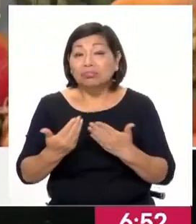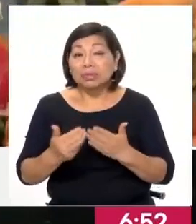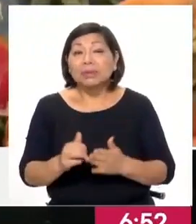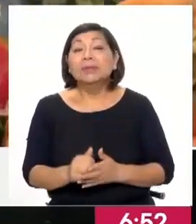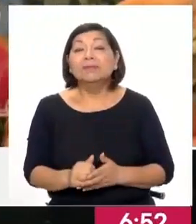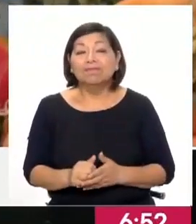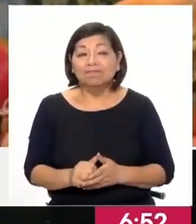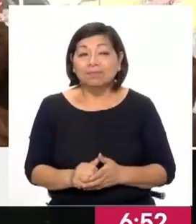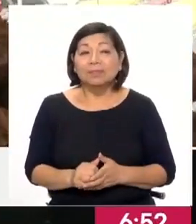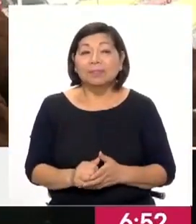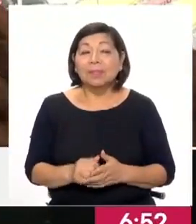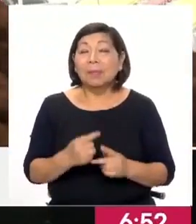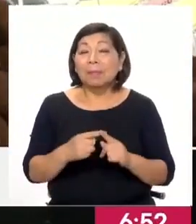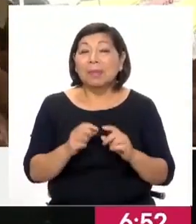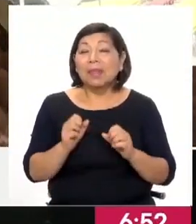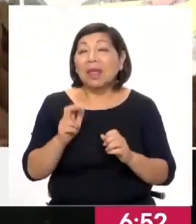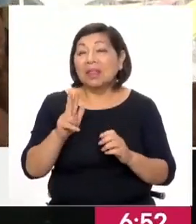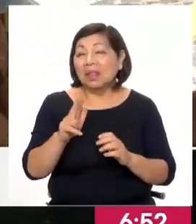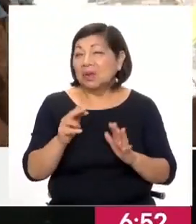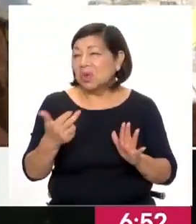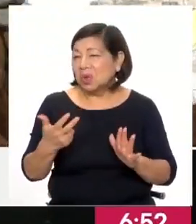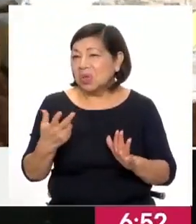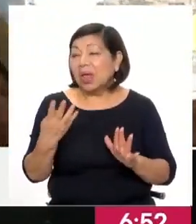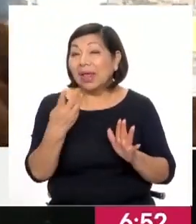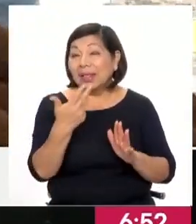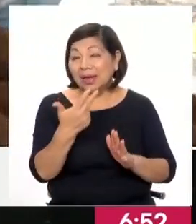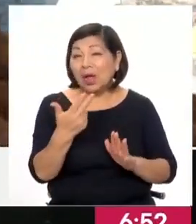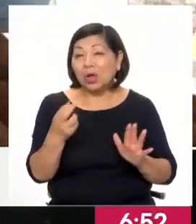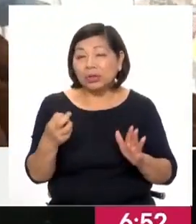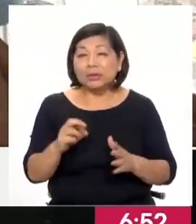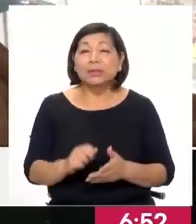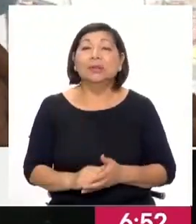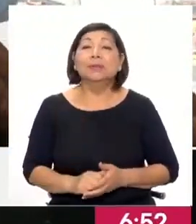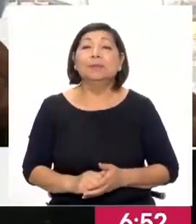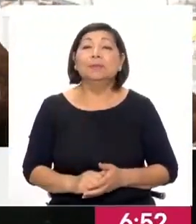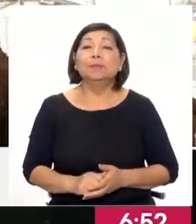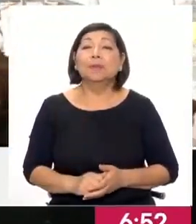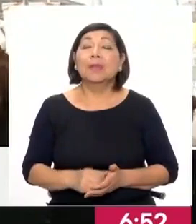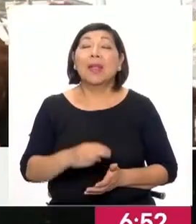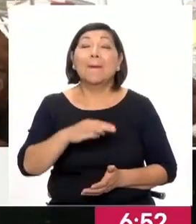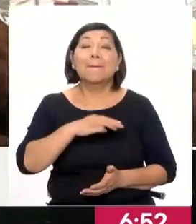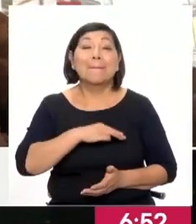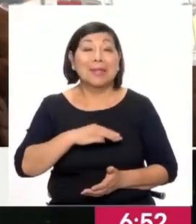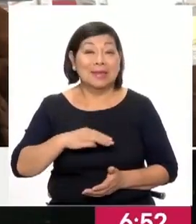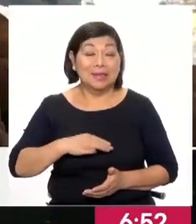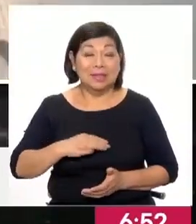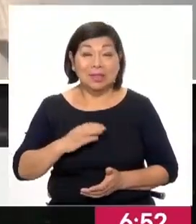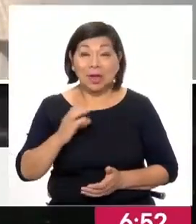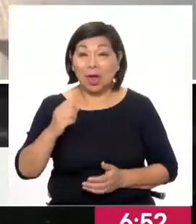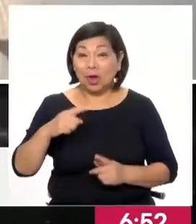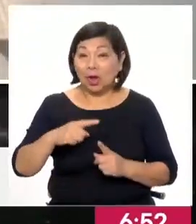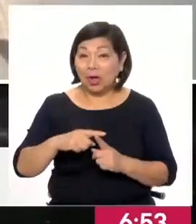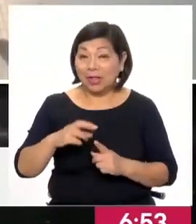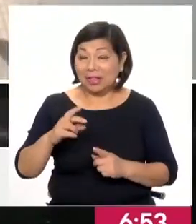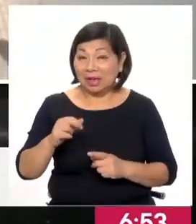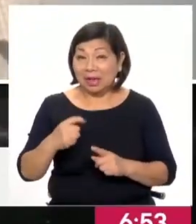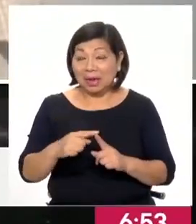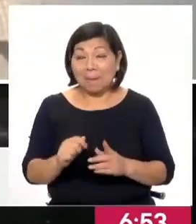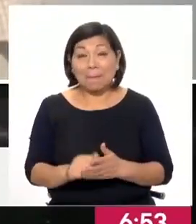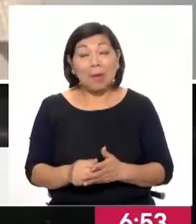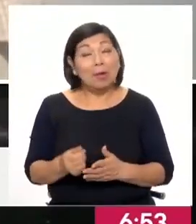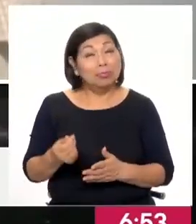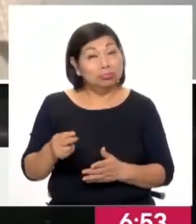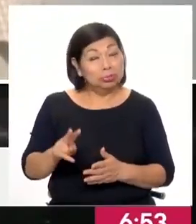estando en una banda entre 3.80 y 3.90. Y el ministro Contreras, el ministro de Economía, dijo que en realidad la